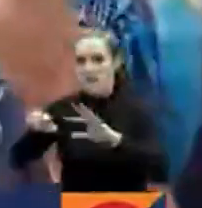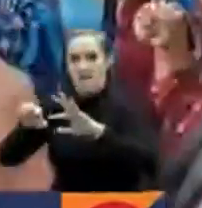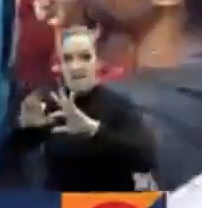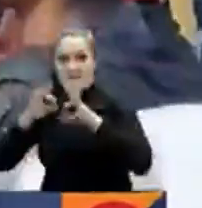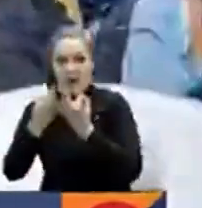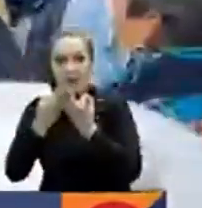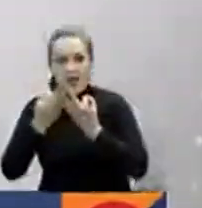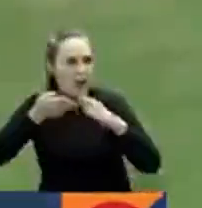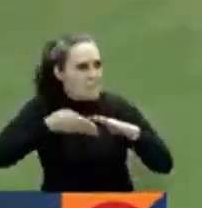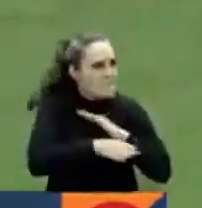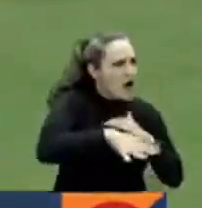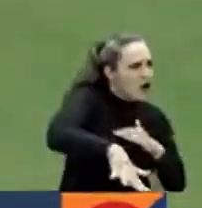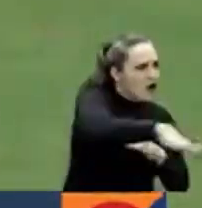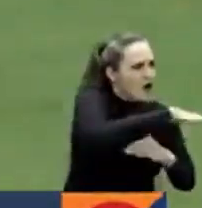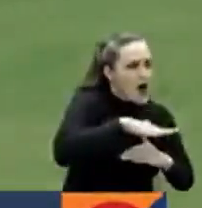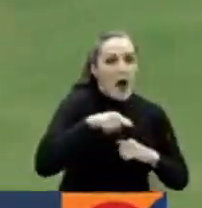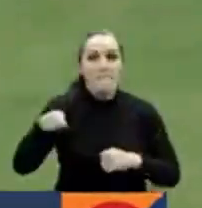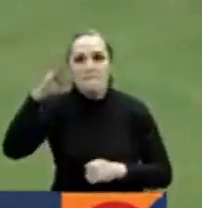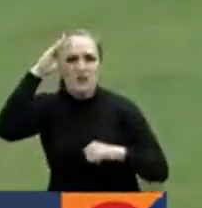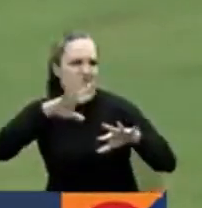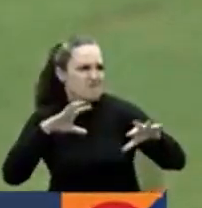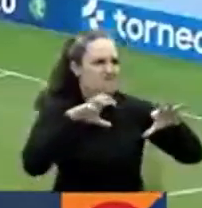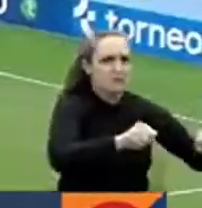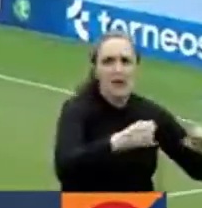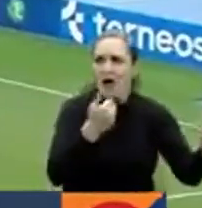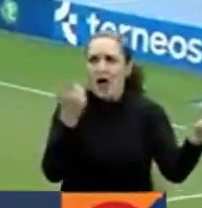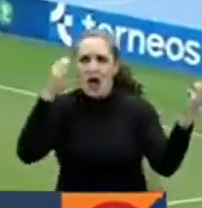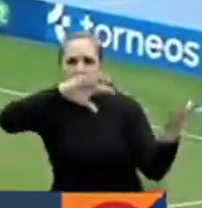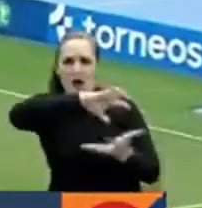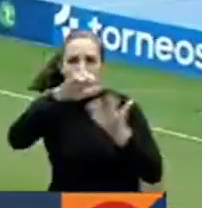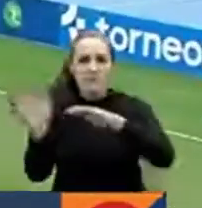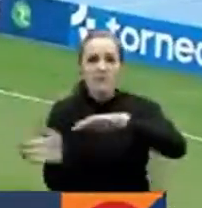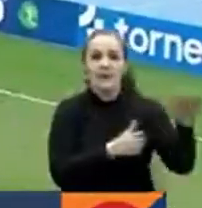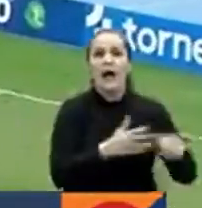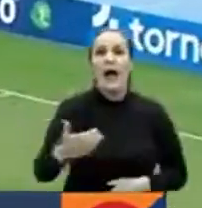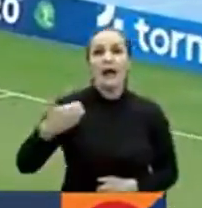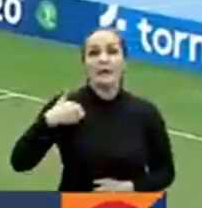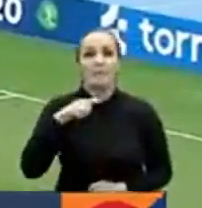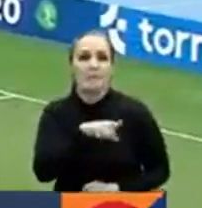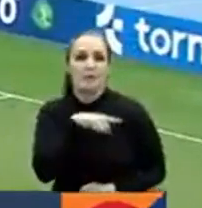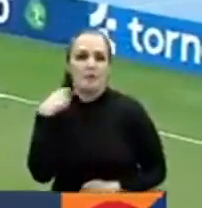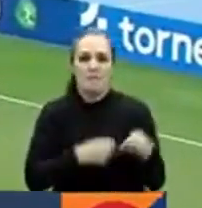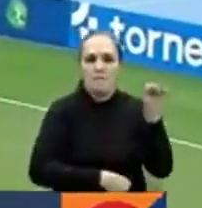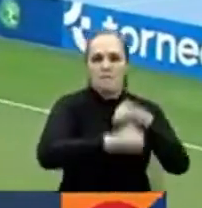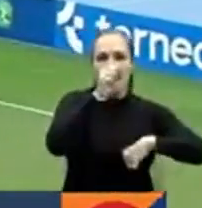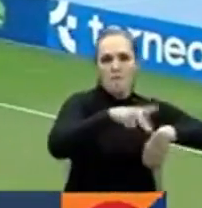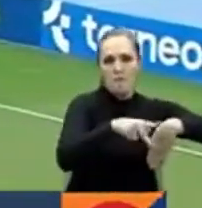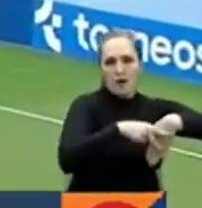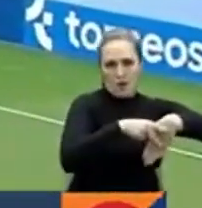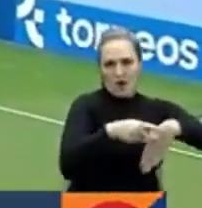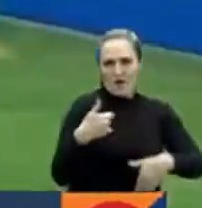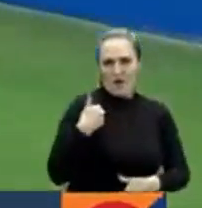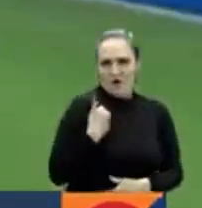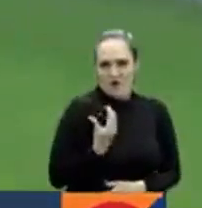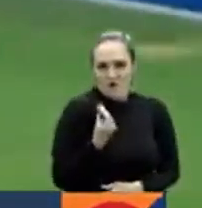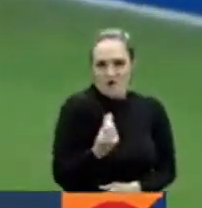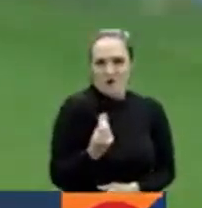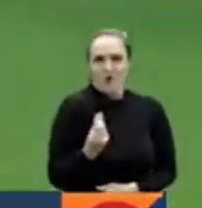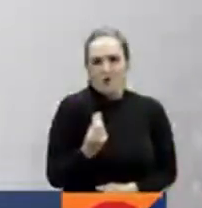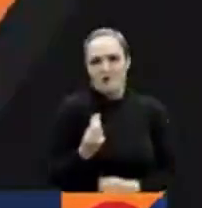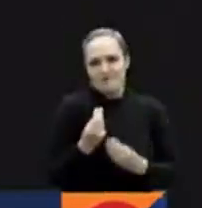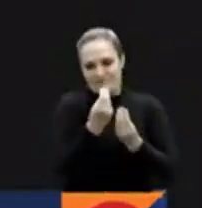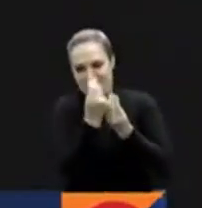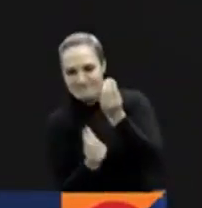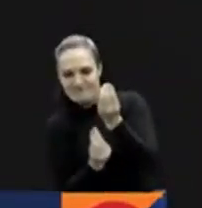de 200 personas. Argentina estrenó camiseta pero cayó ante Paraguay en el Sudamericano Sub-20. Detalles en nuestra sección